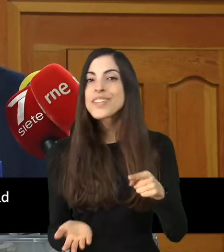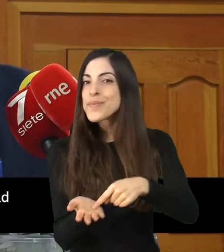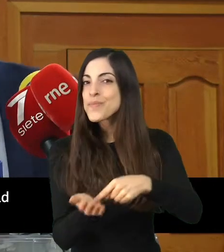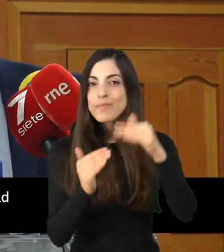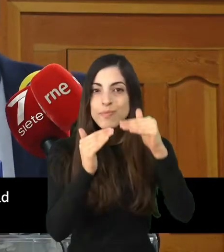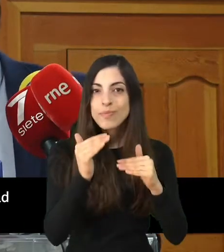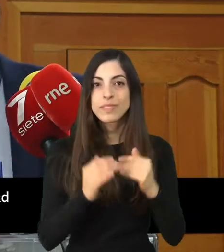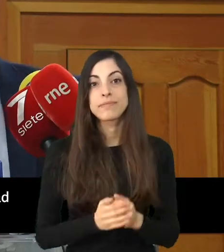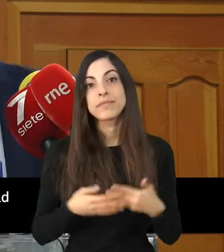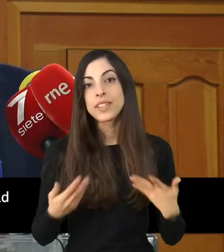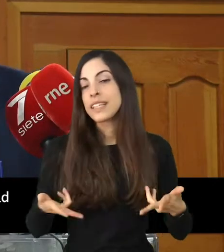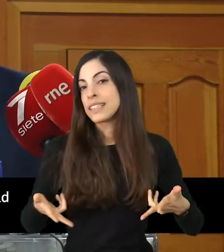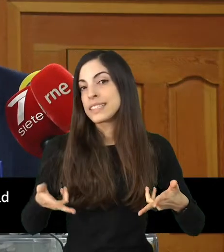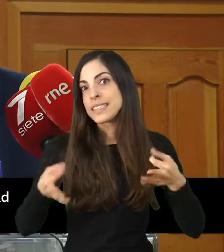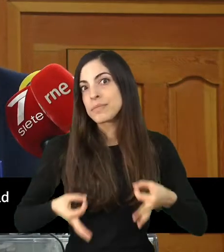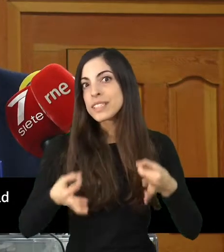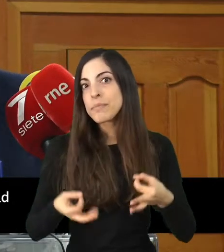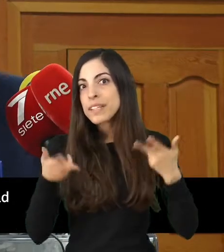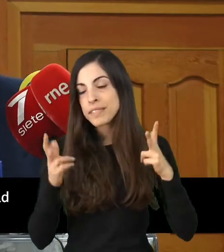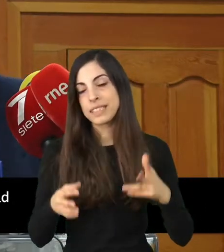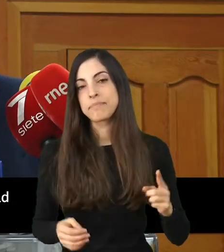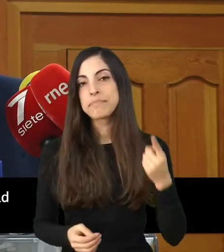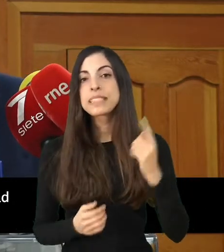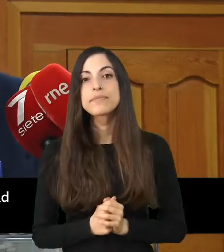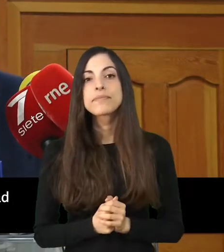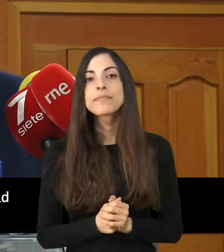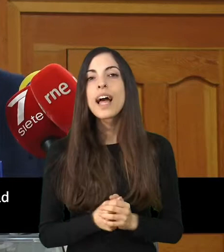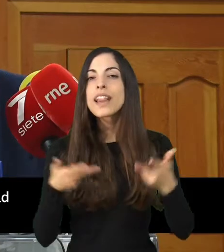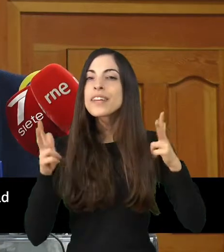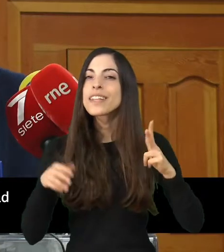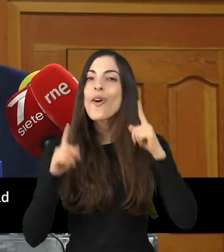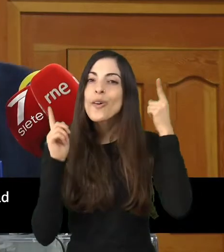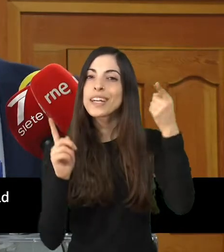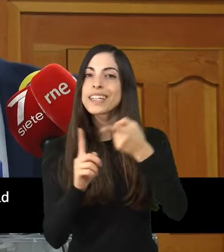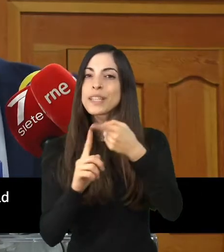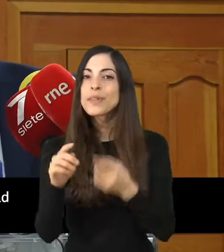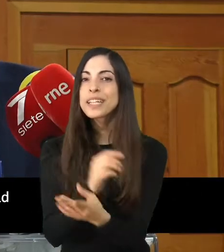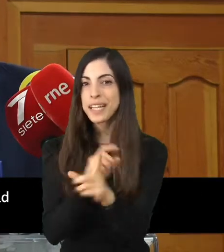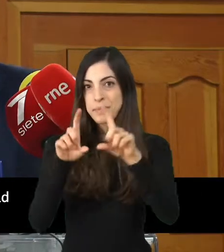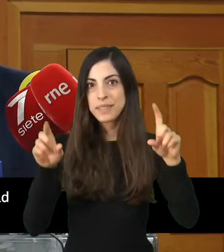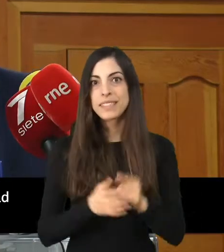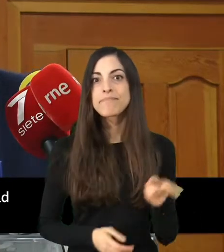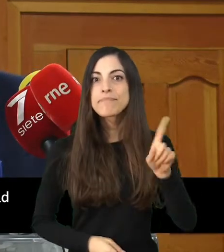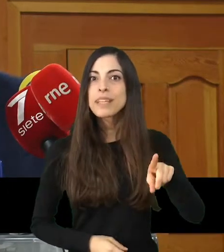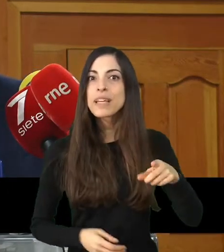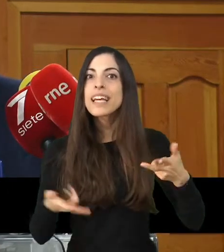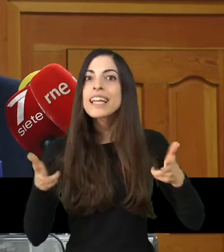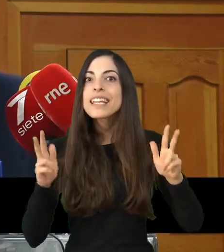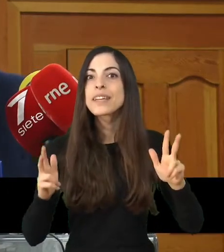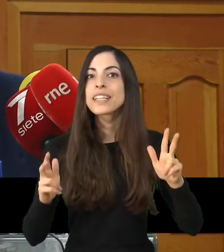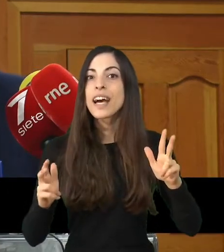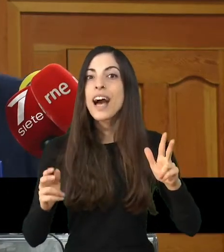y menos impuestos siempre es más libertad. Más libertad para emprender, más libertad para realizar actividades